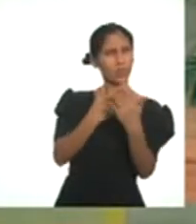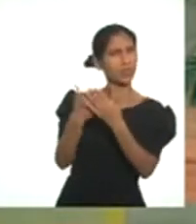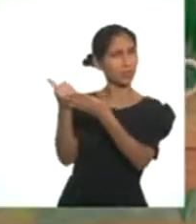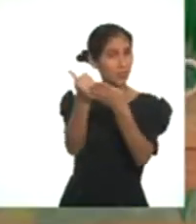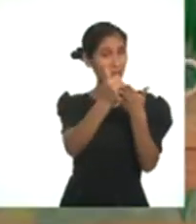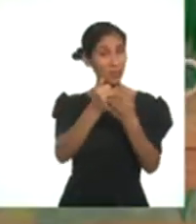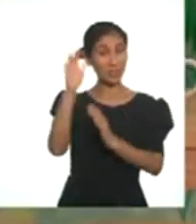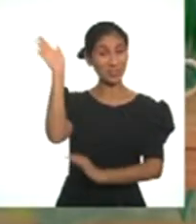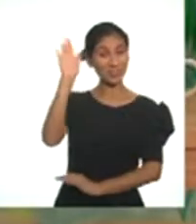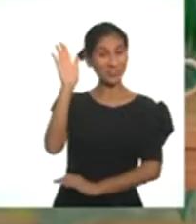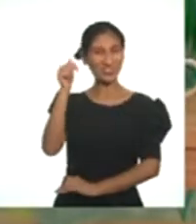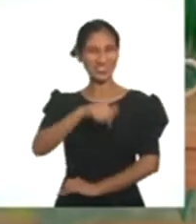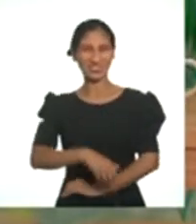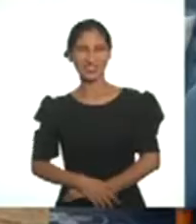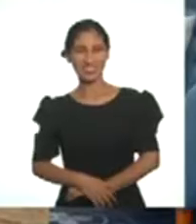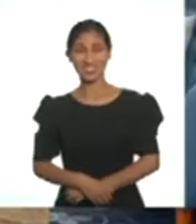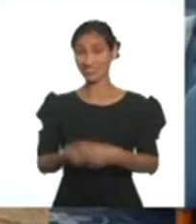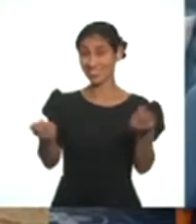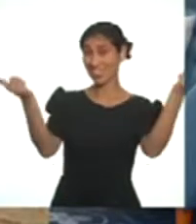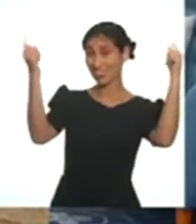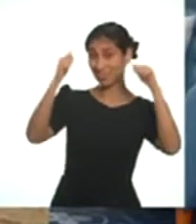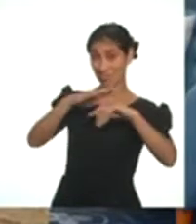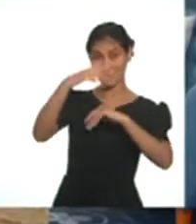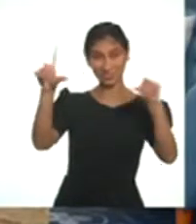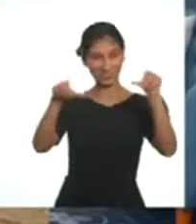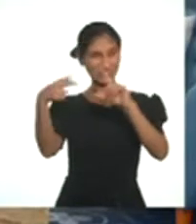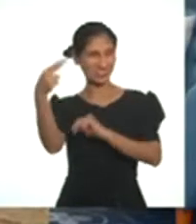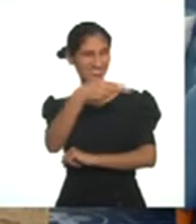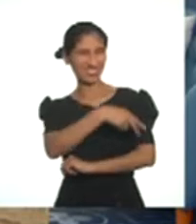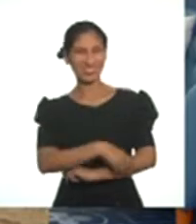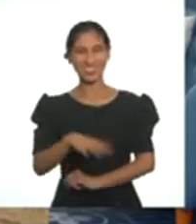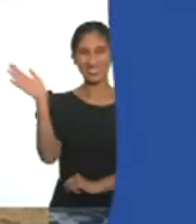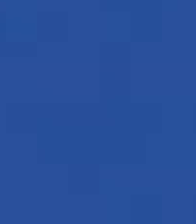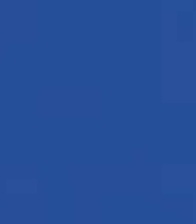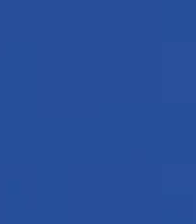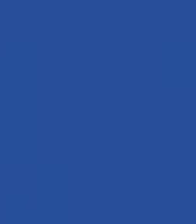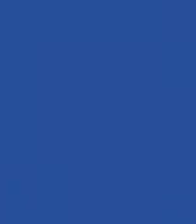Santiago. Chao, fue un placer. Ya volvemos después de la pausa.